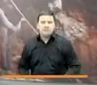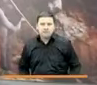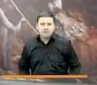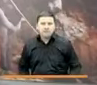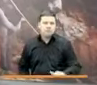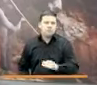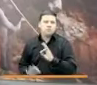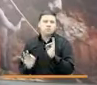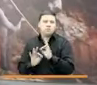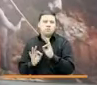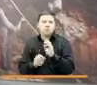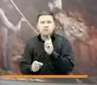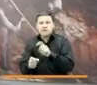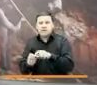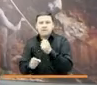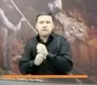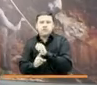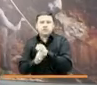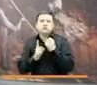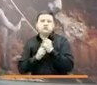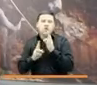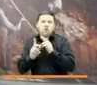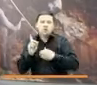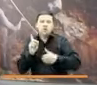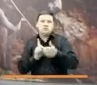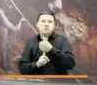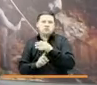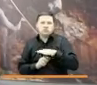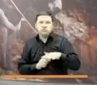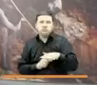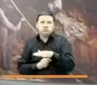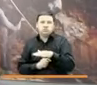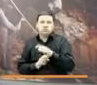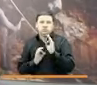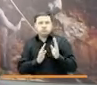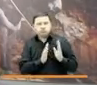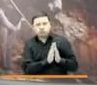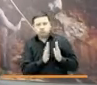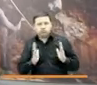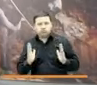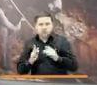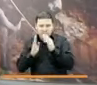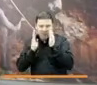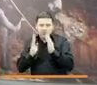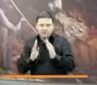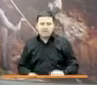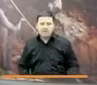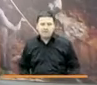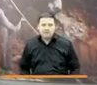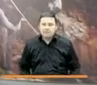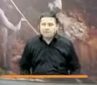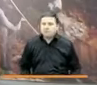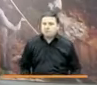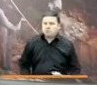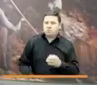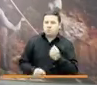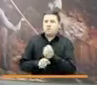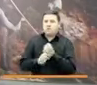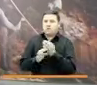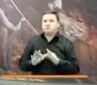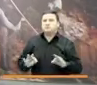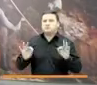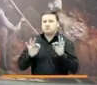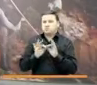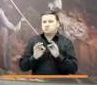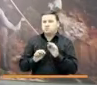tienen ninguna vinculación al sector social y logramos garantizarles esa atención. Entonces, ha sido un trabajo muy importante